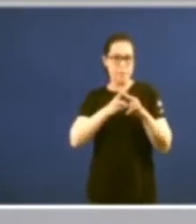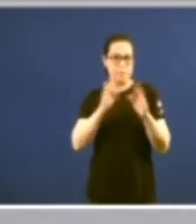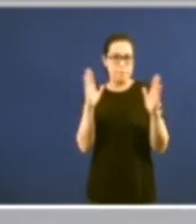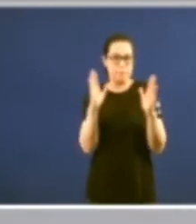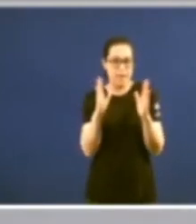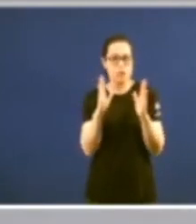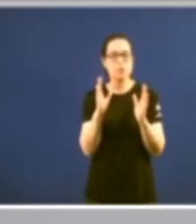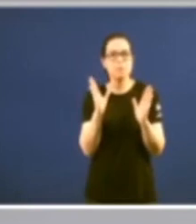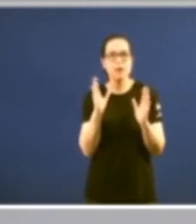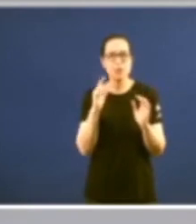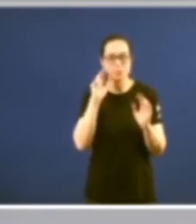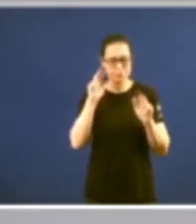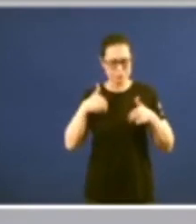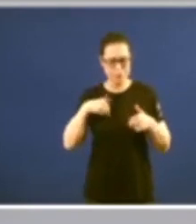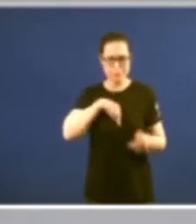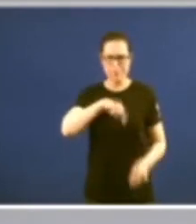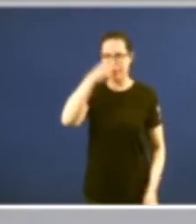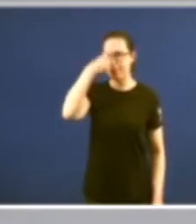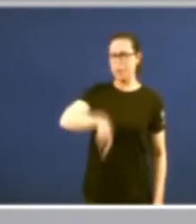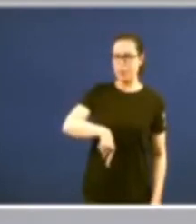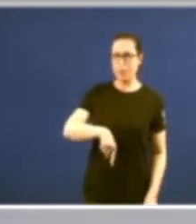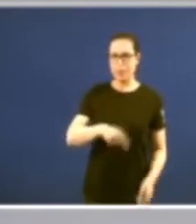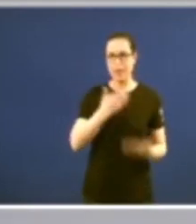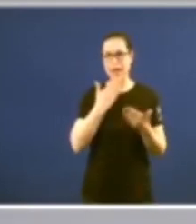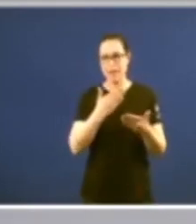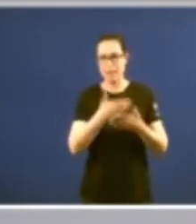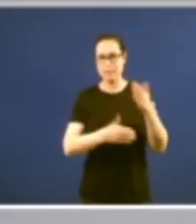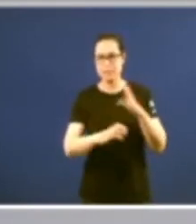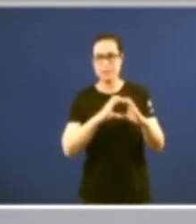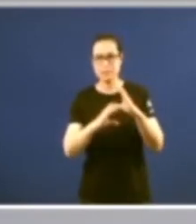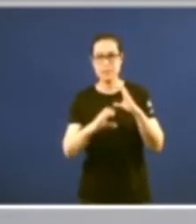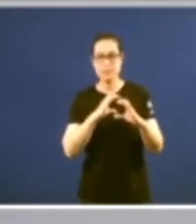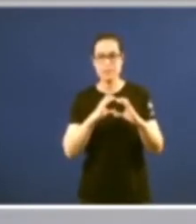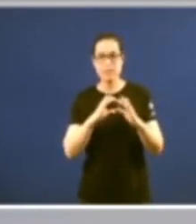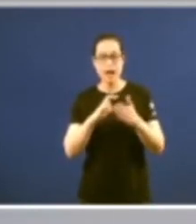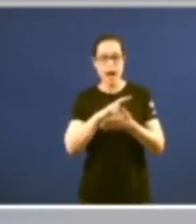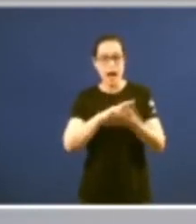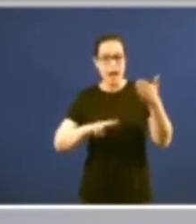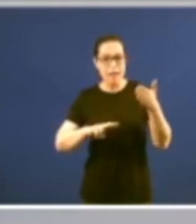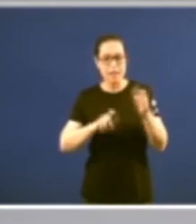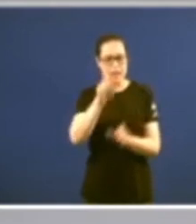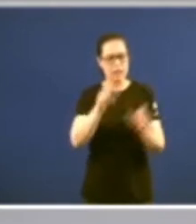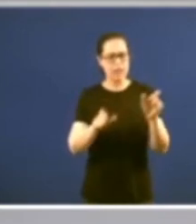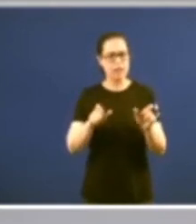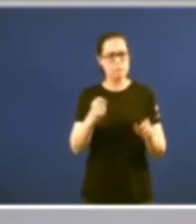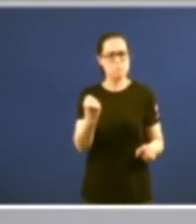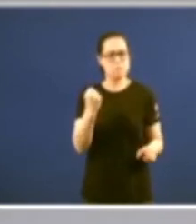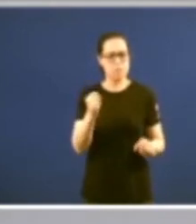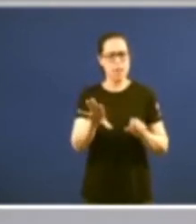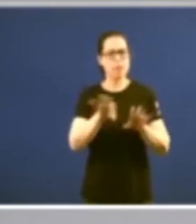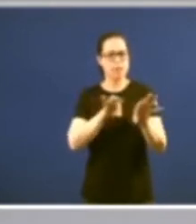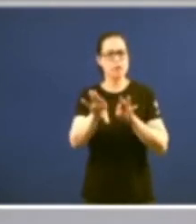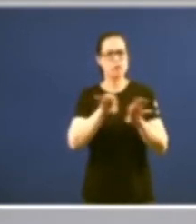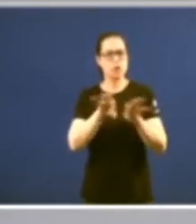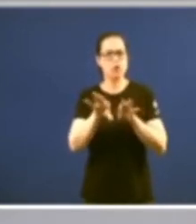consciente do que é que sigue mantendo a riendas das súas decisións e que sigue